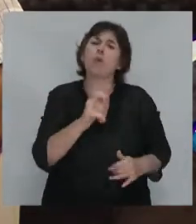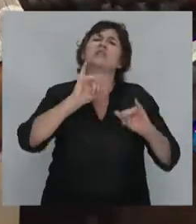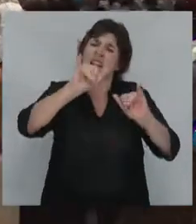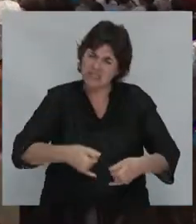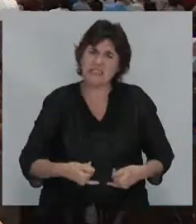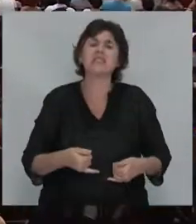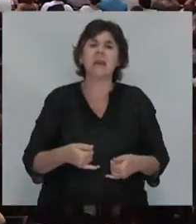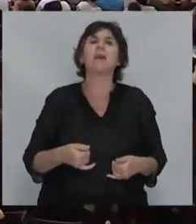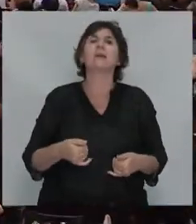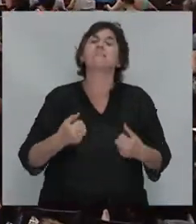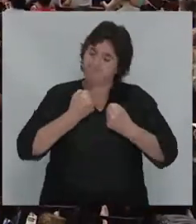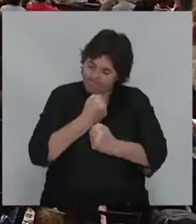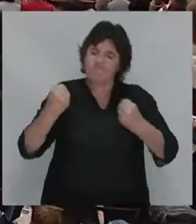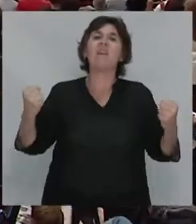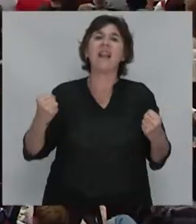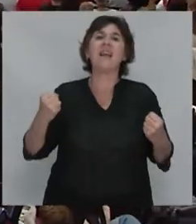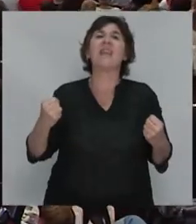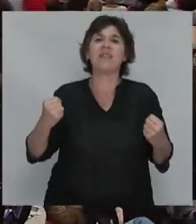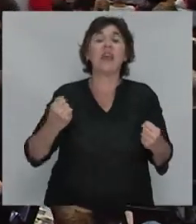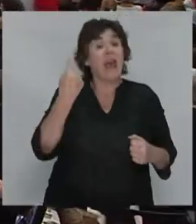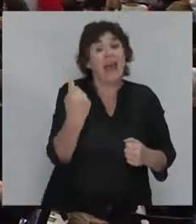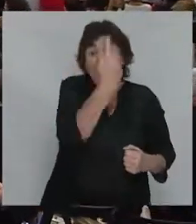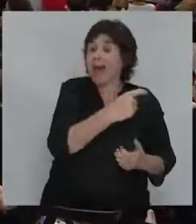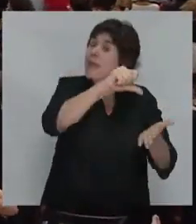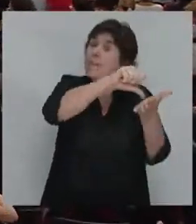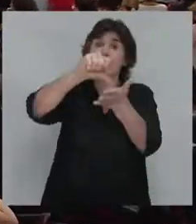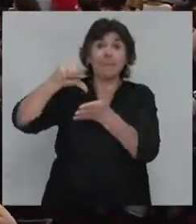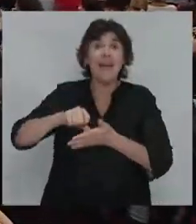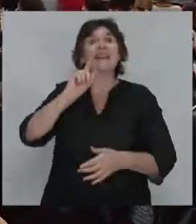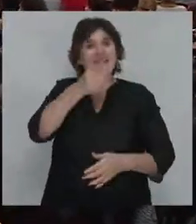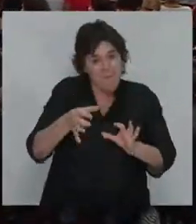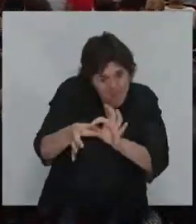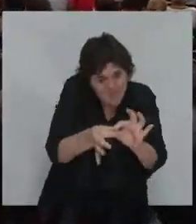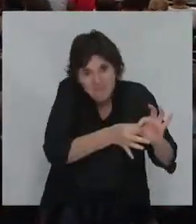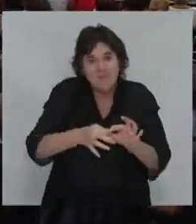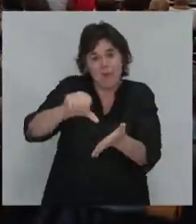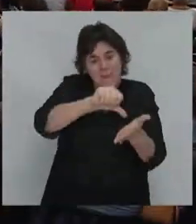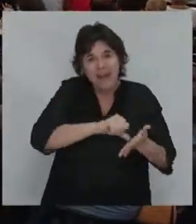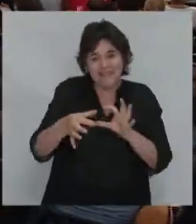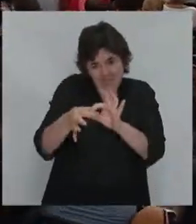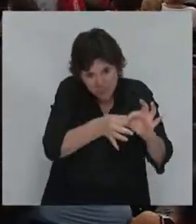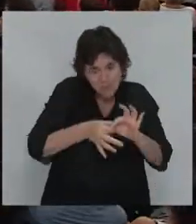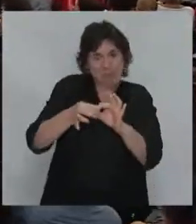necesita ser muy valiente para encararla desde cada país y regionalmente en forma conjunta. Gracias.